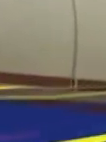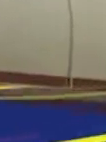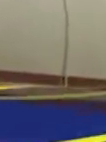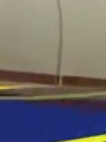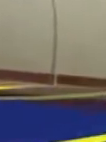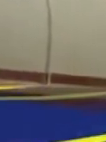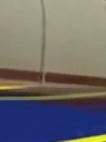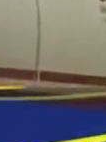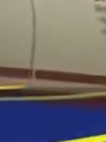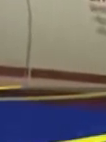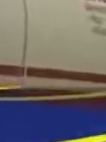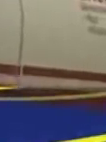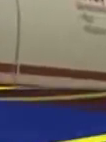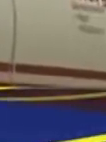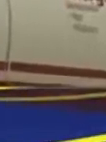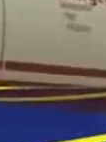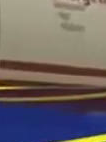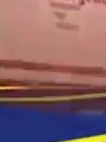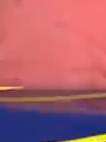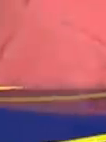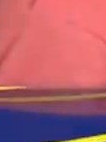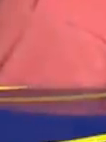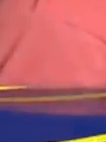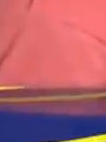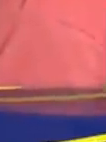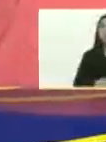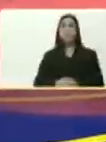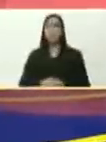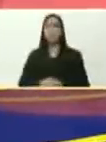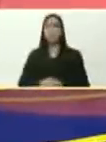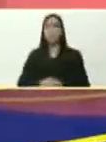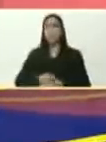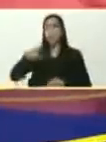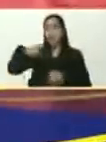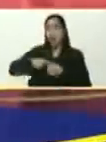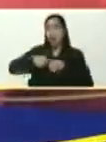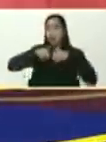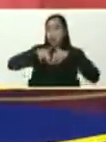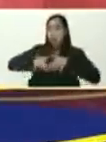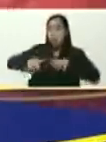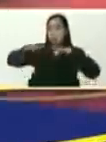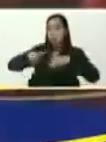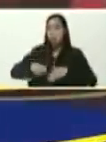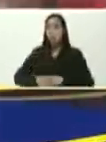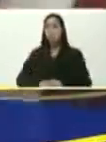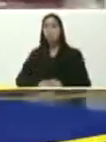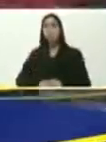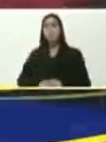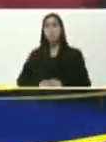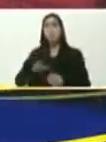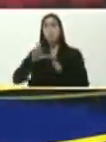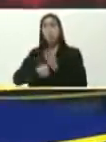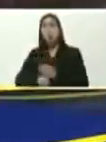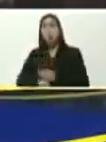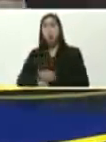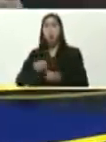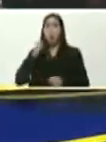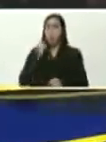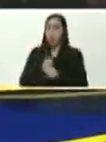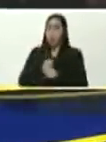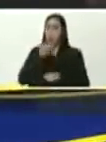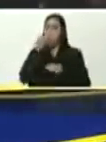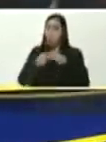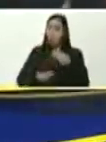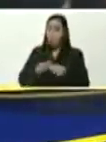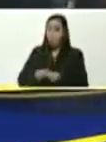la posibilidad, de la producción, y distribución de gas, dos años después, las tenemos operativa, al 100%, en